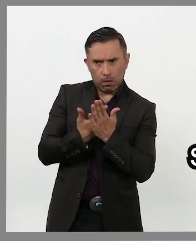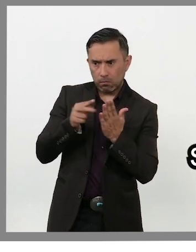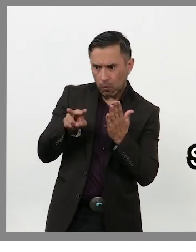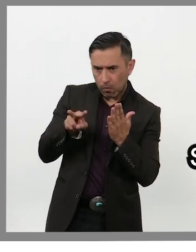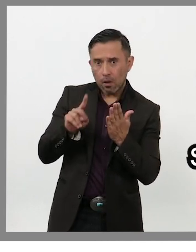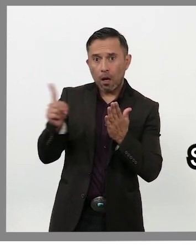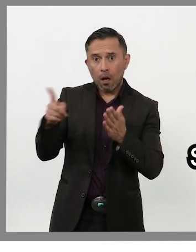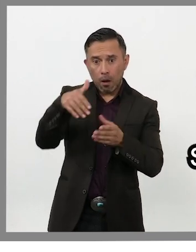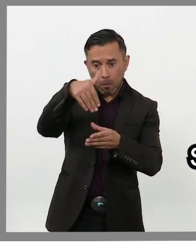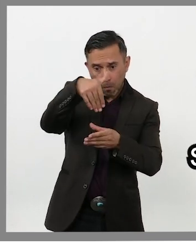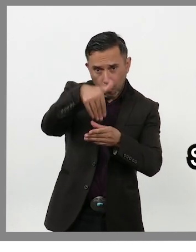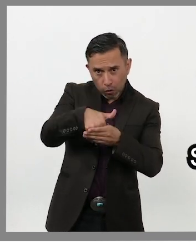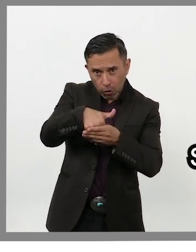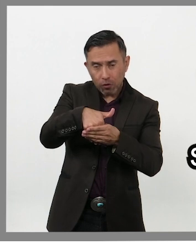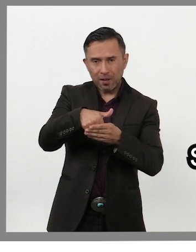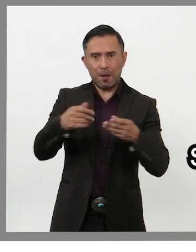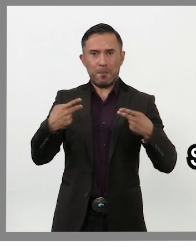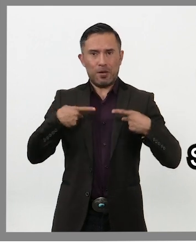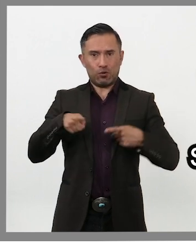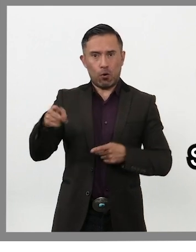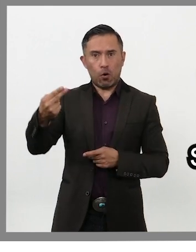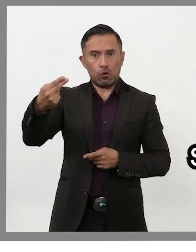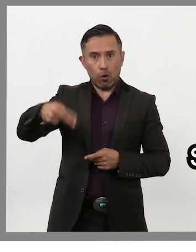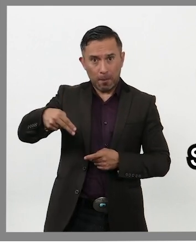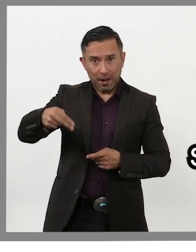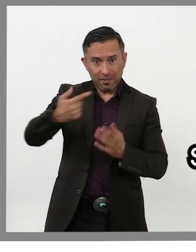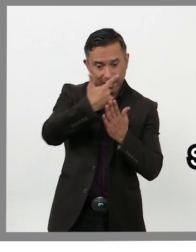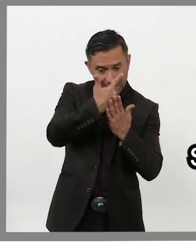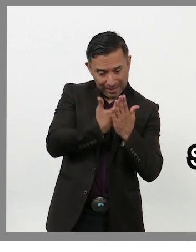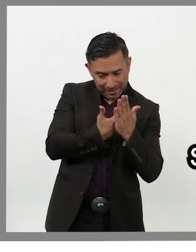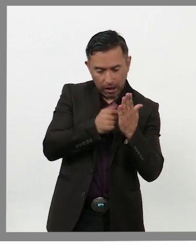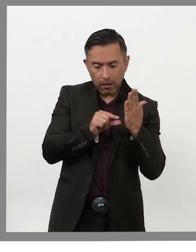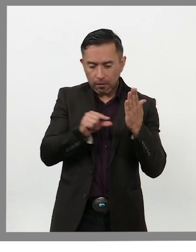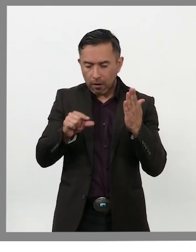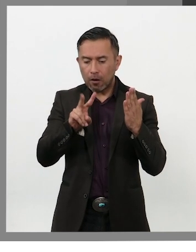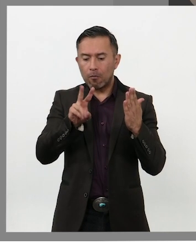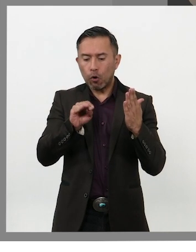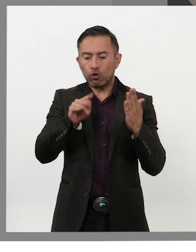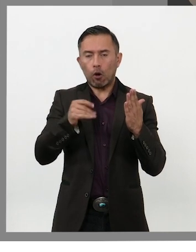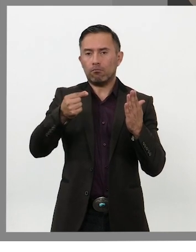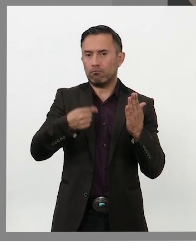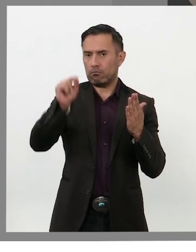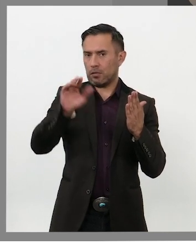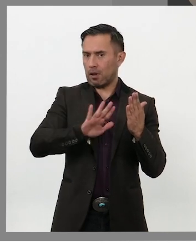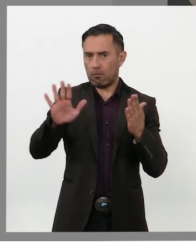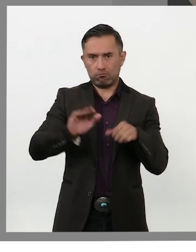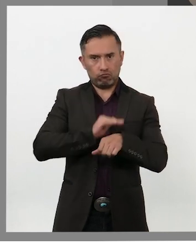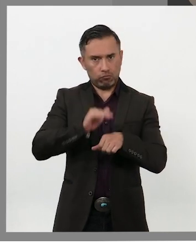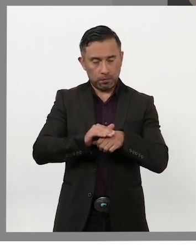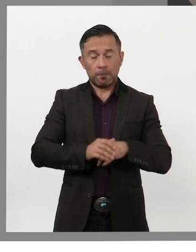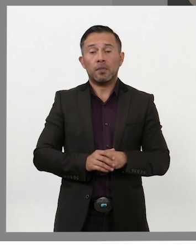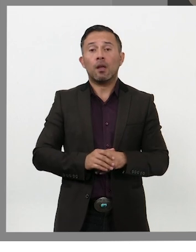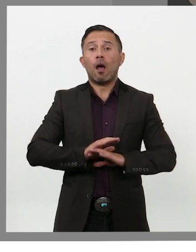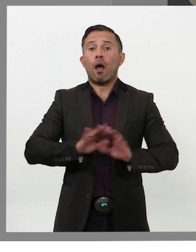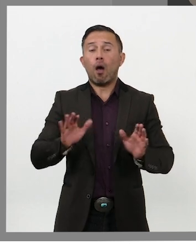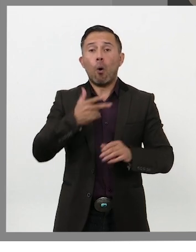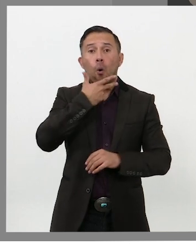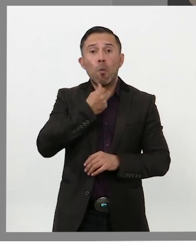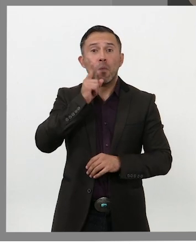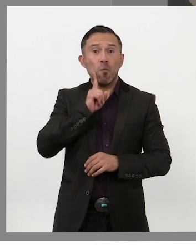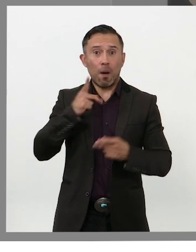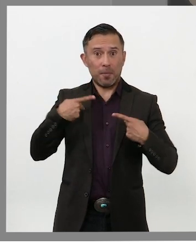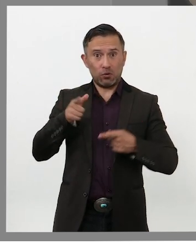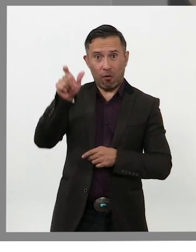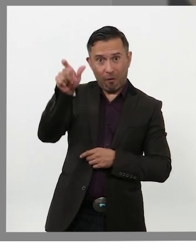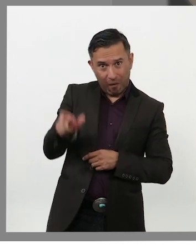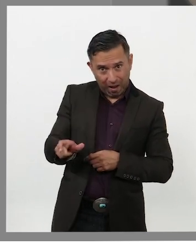VOTÓ en el apartado del nombre de la persona electora en la lista nominal. Enseguida marca la credencial para votar de la o el ciudadano